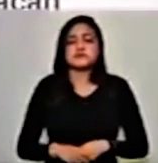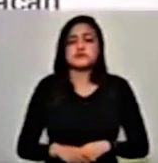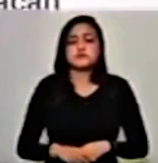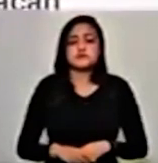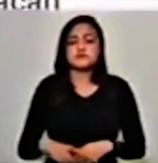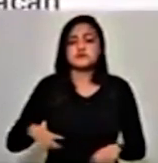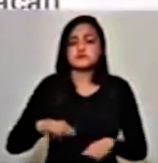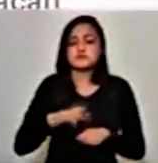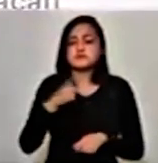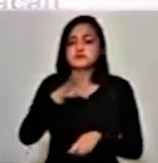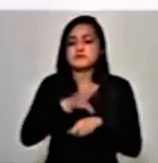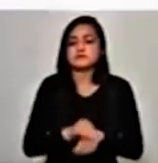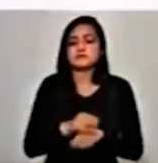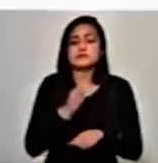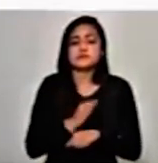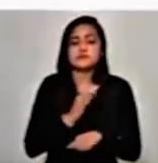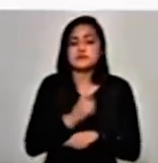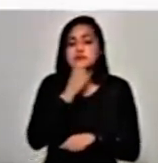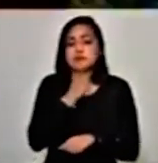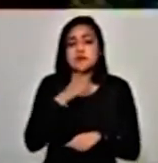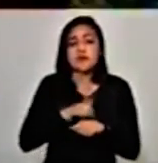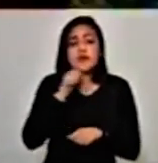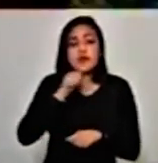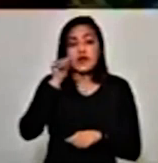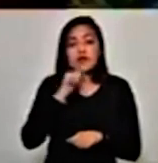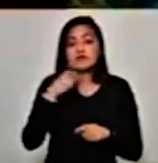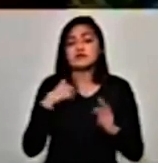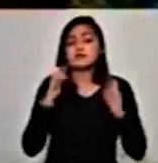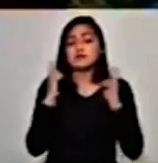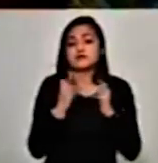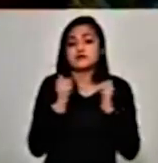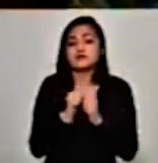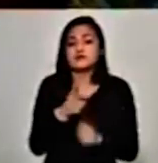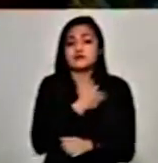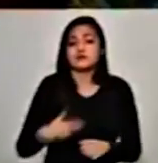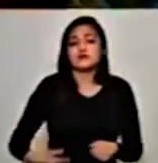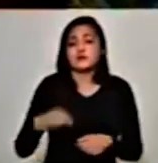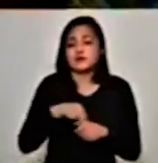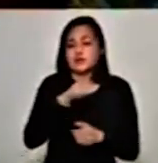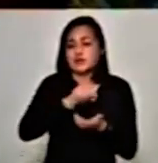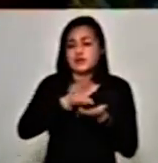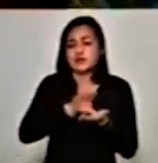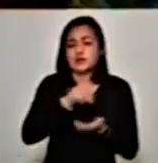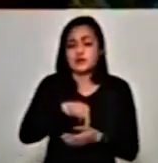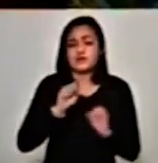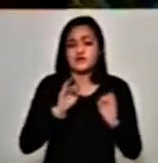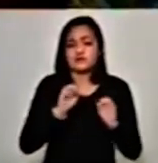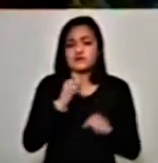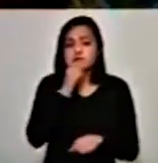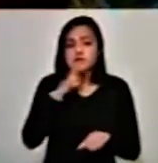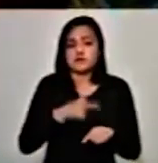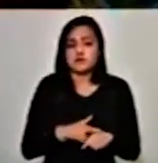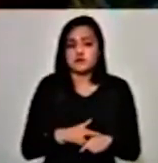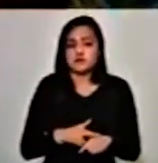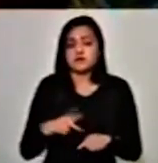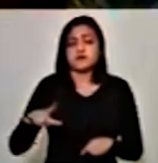Sí, gobernador, con su permiso. Violeta, confirmarte, el día de ayer sostuvo una reunión con el presidente municipal de Tecamachalco, aquí en las oficinas de la Secretaría